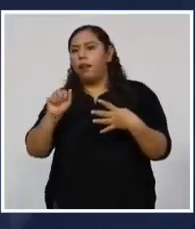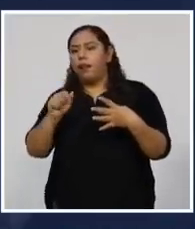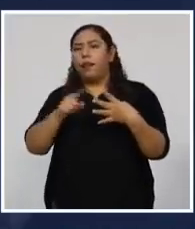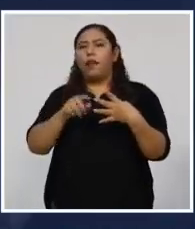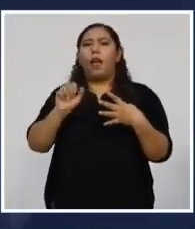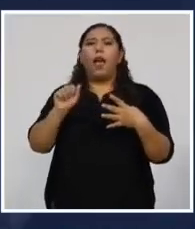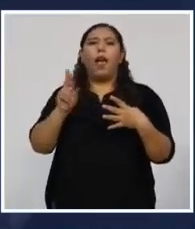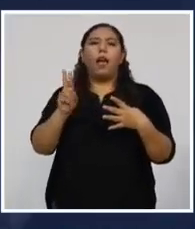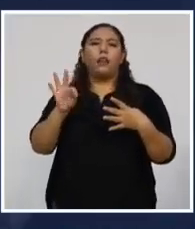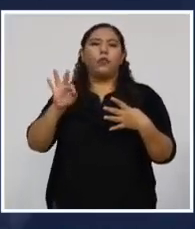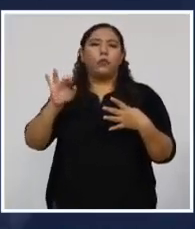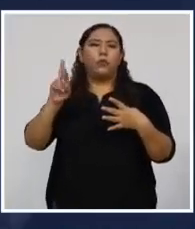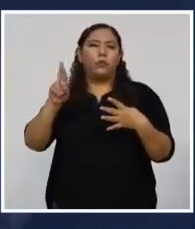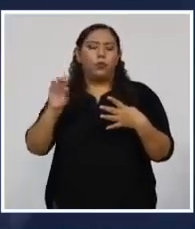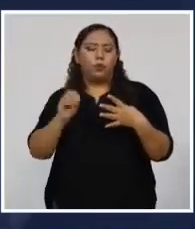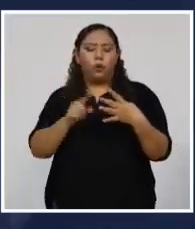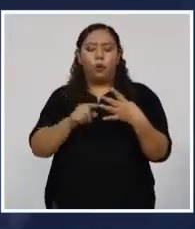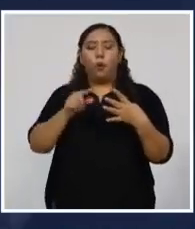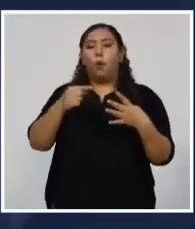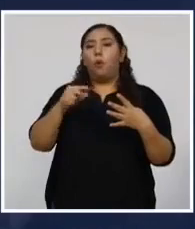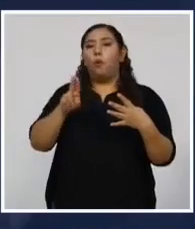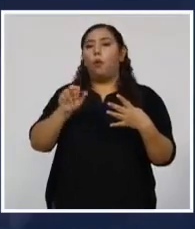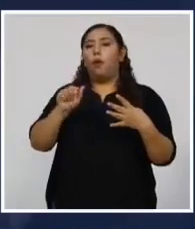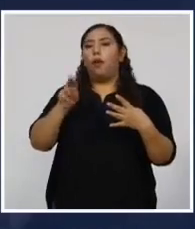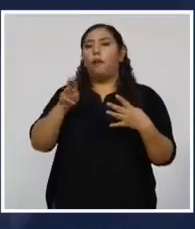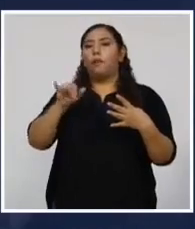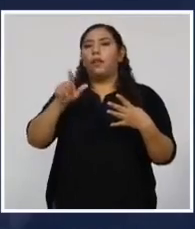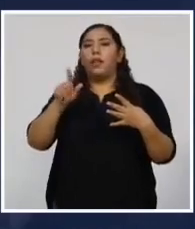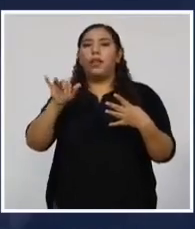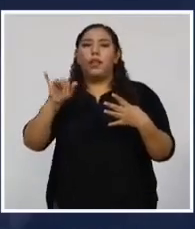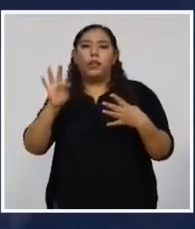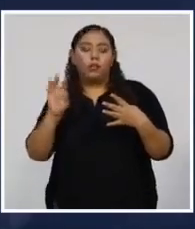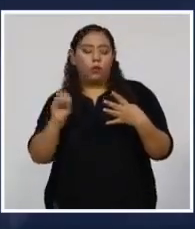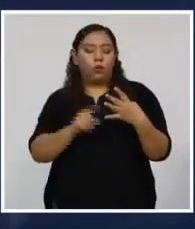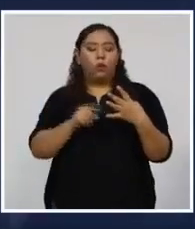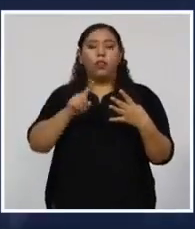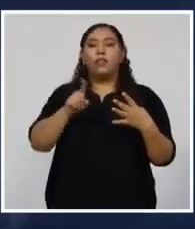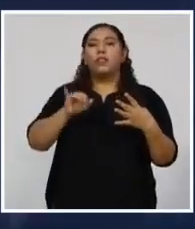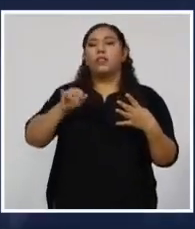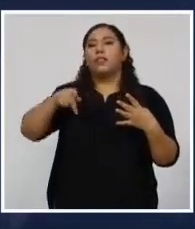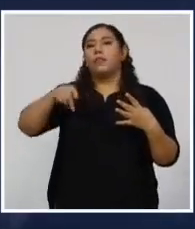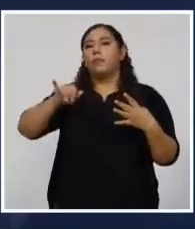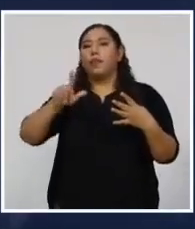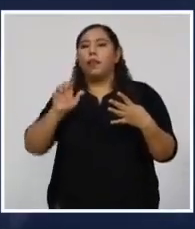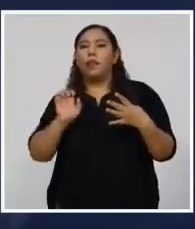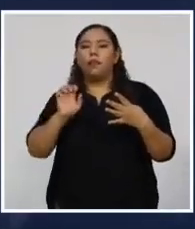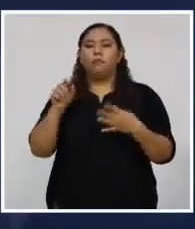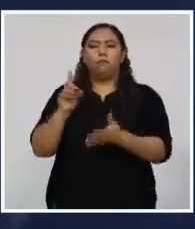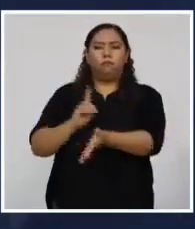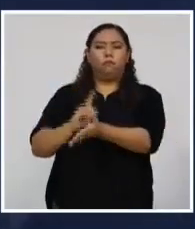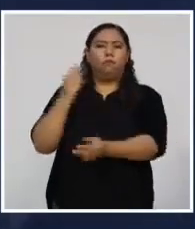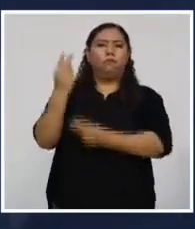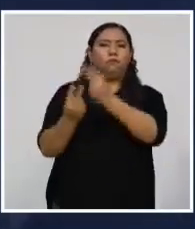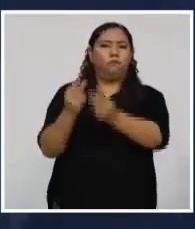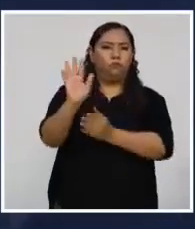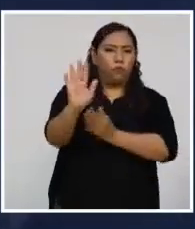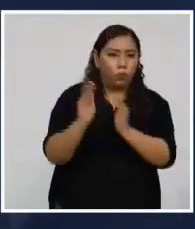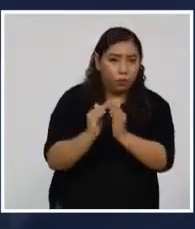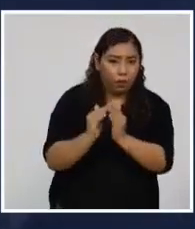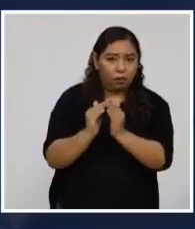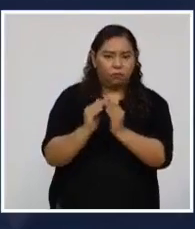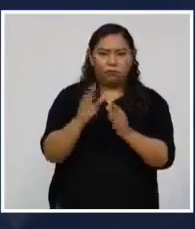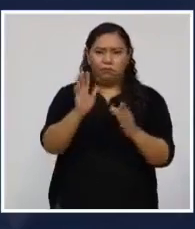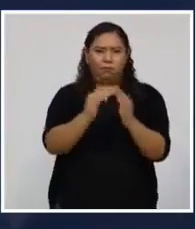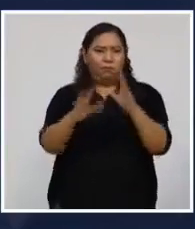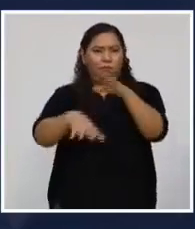Barrio Guamilito y Barrio Cipile. Mañana 9 de octubre, las brigadas contra el COVID van hasta su casa, hasta su colonia, para que usted no salga de